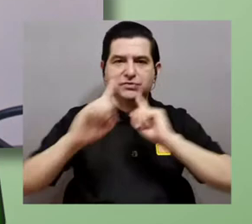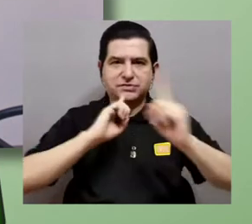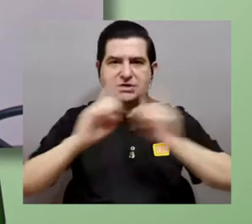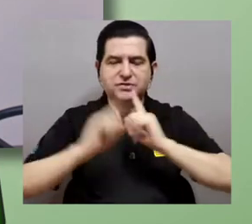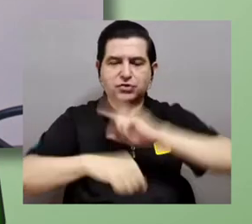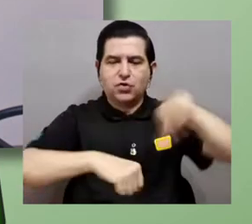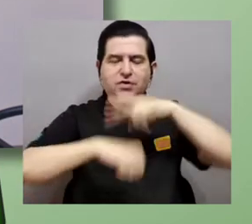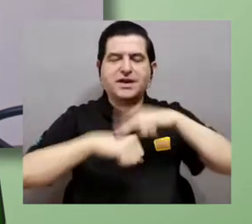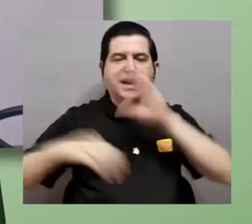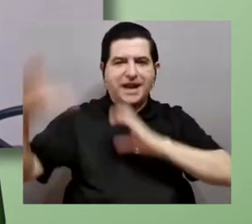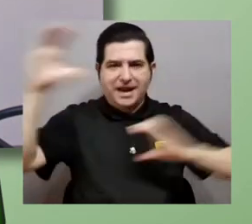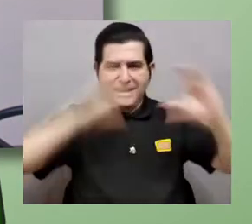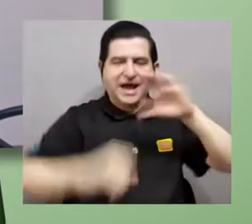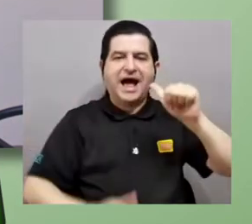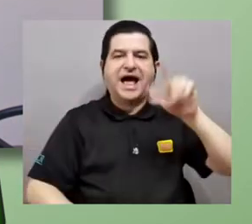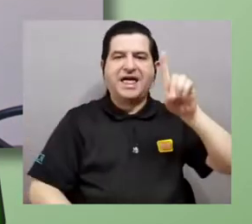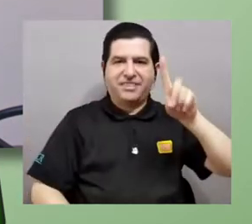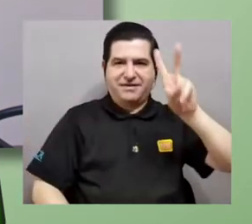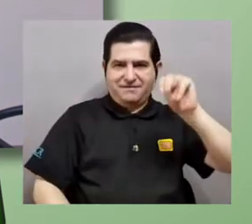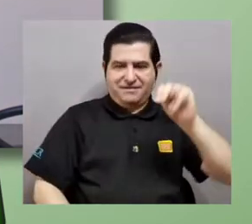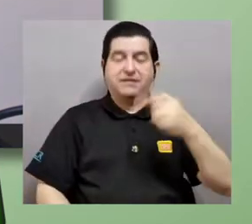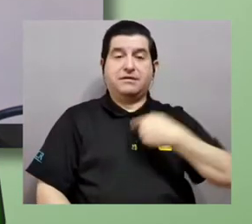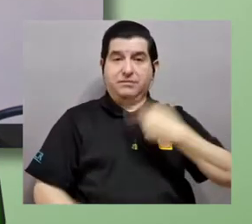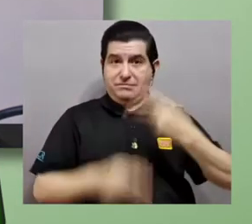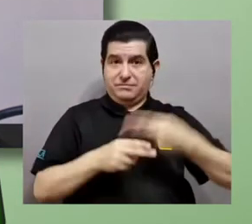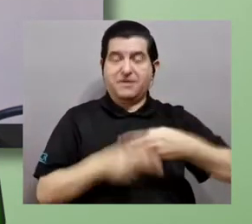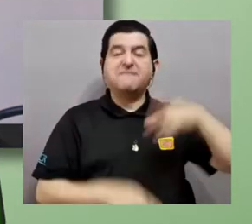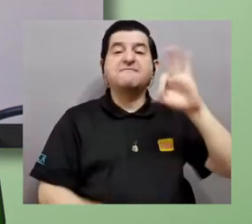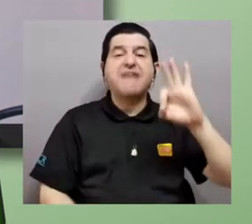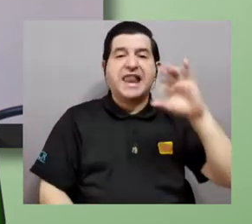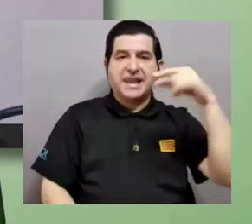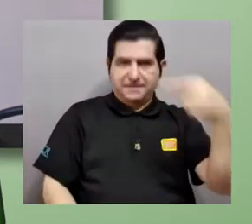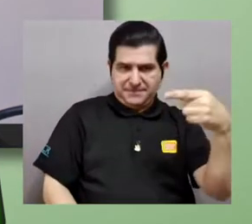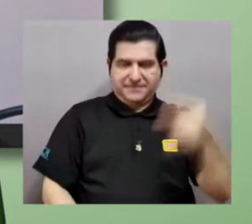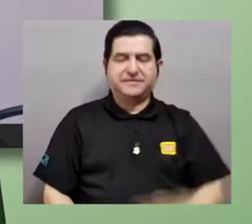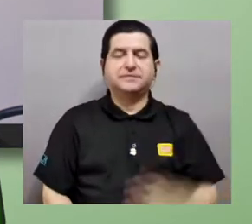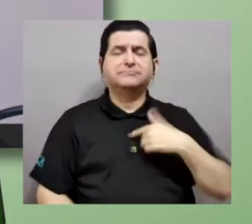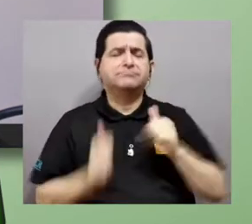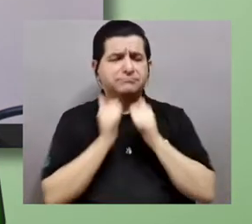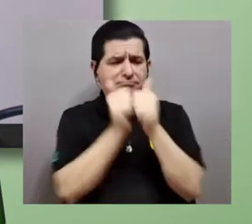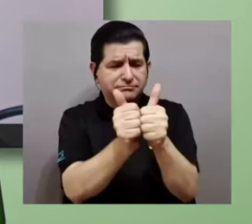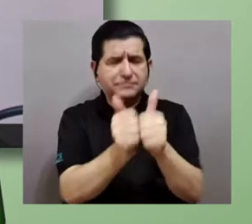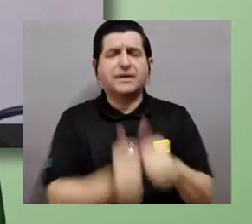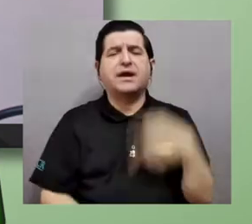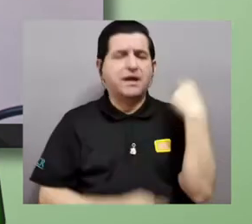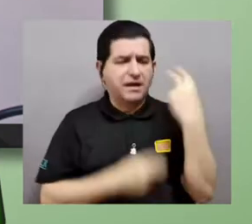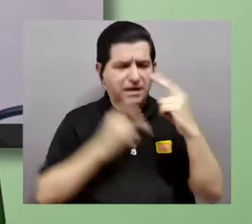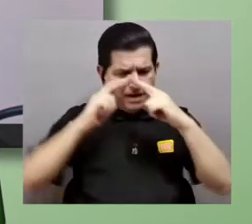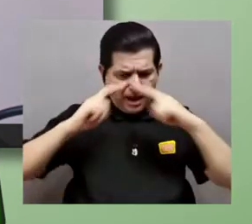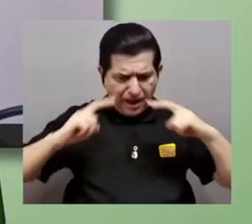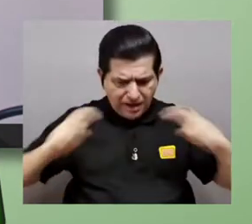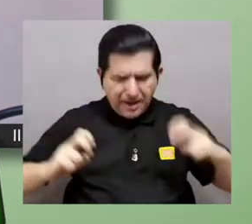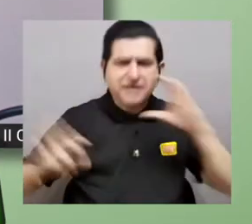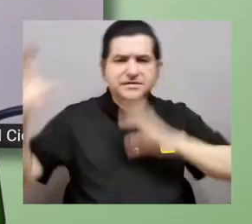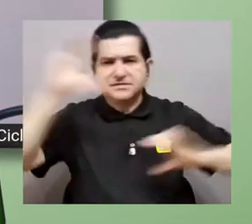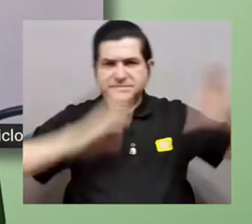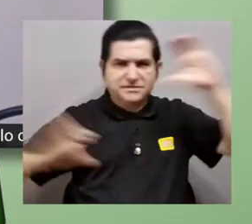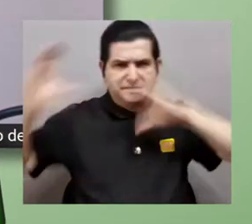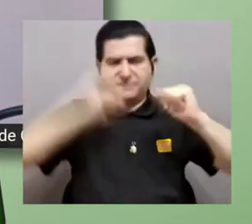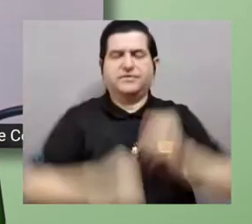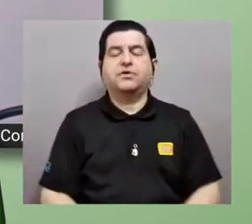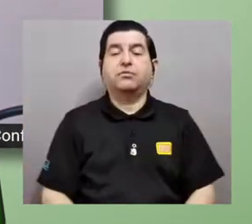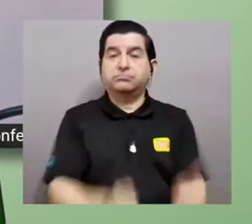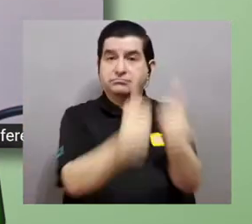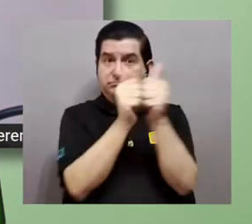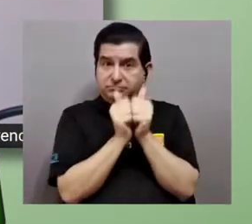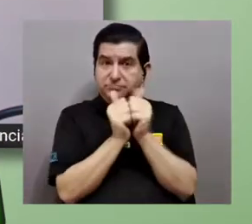para la Divulgación Nacional de las Ciencias ADN. Mi nombre es Felipe González y le voy a acompañar por este recorrido exploratorio de la